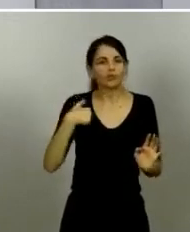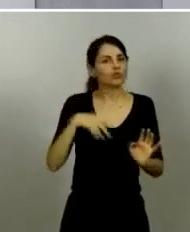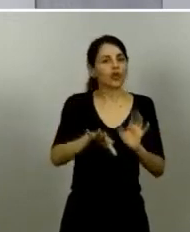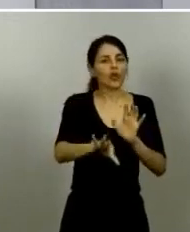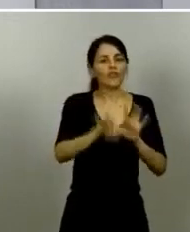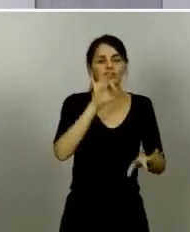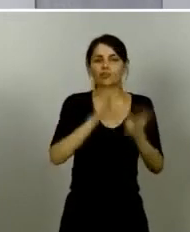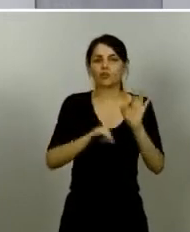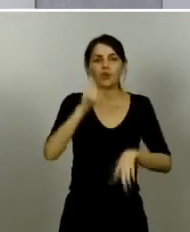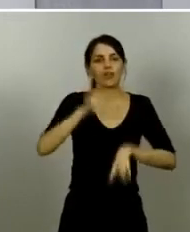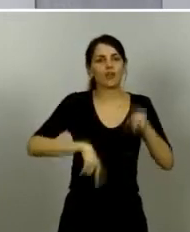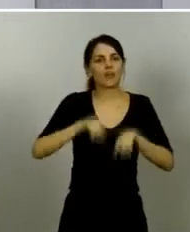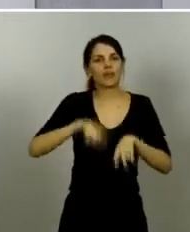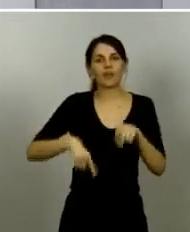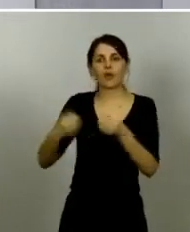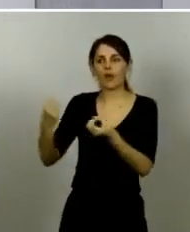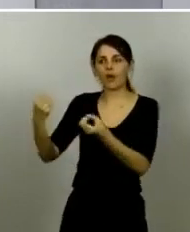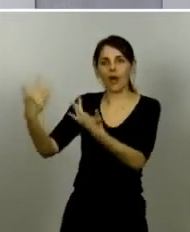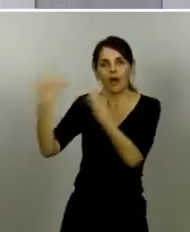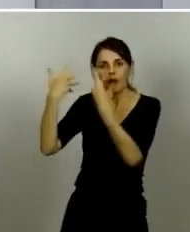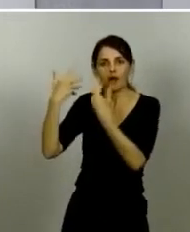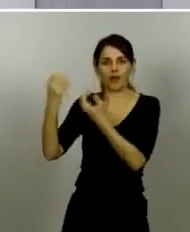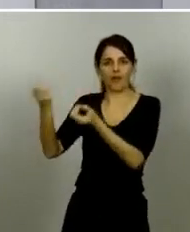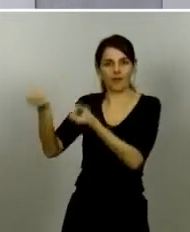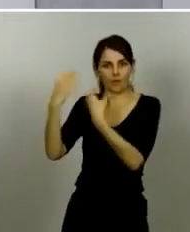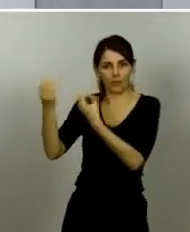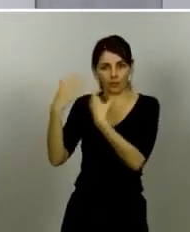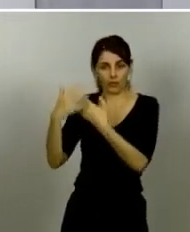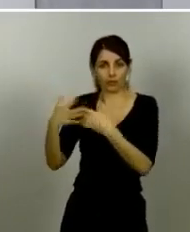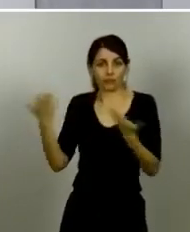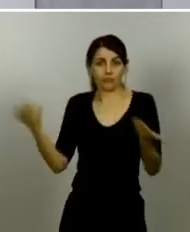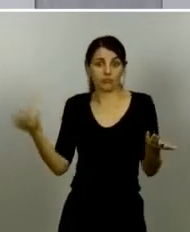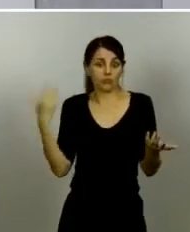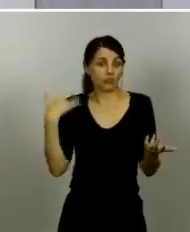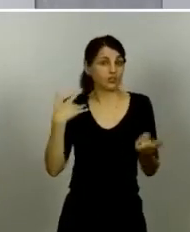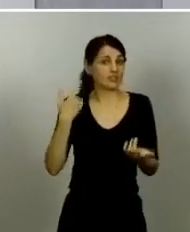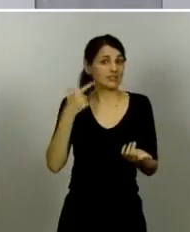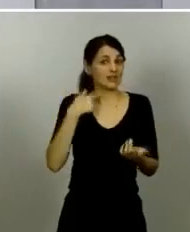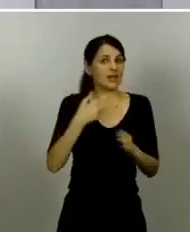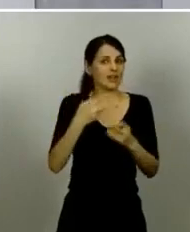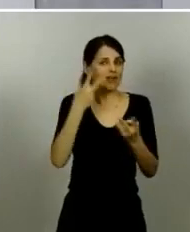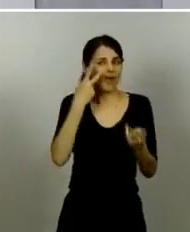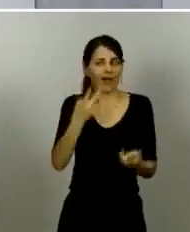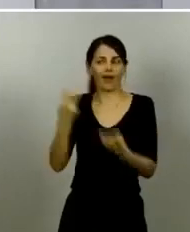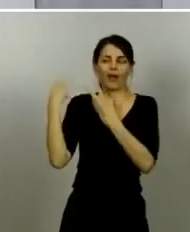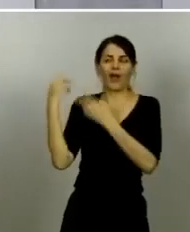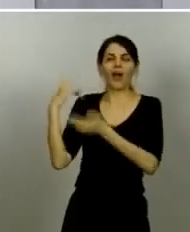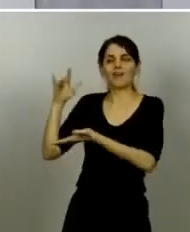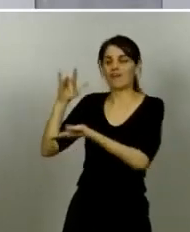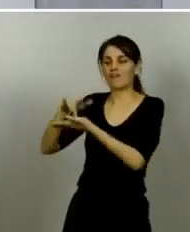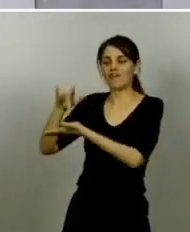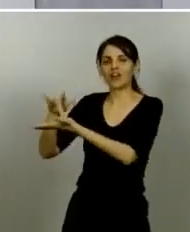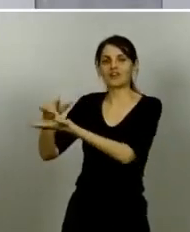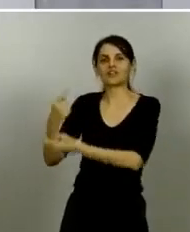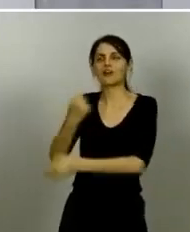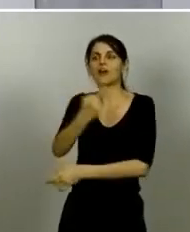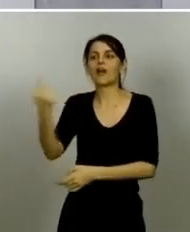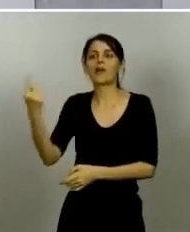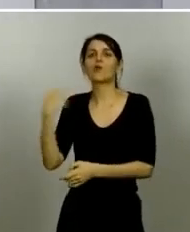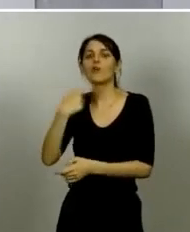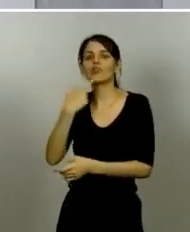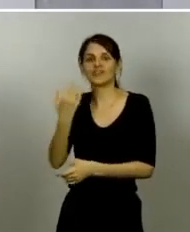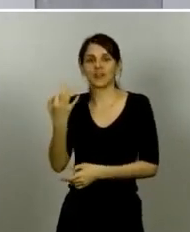para ver lo que decíamos todos en aquellas en aquellas fechas España siempre ha ido en concordancia con las